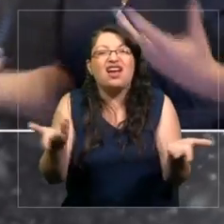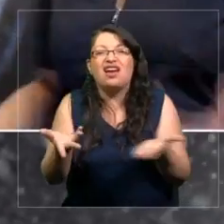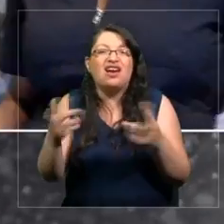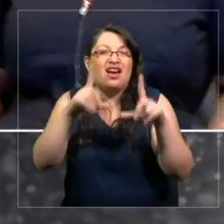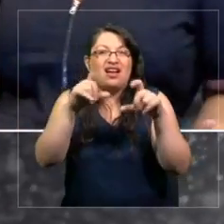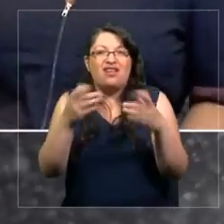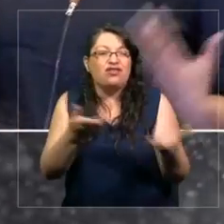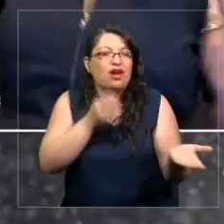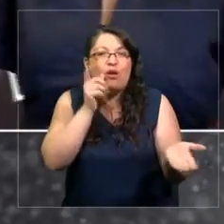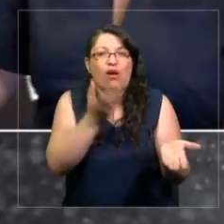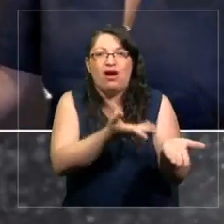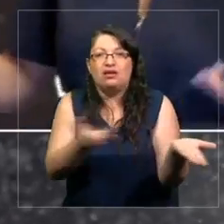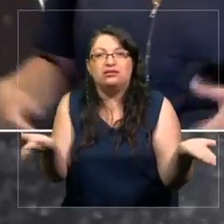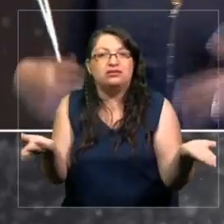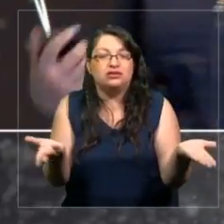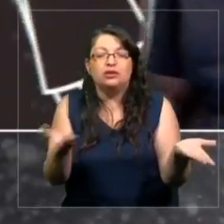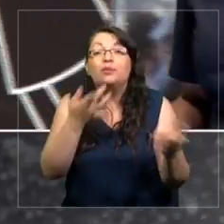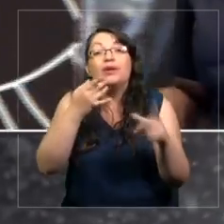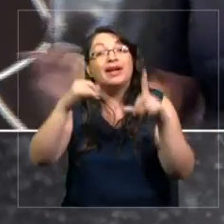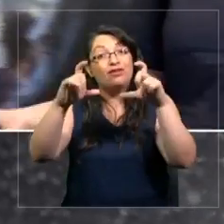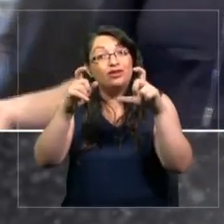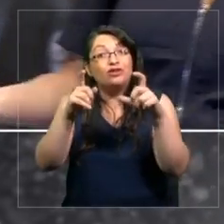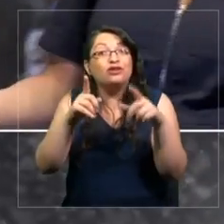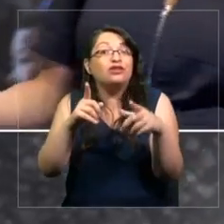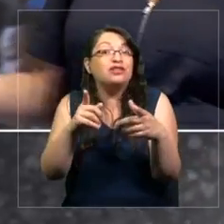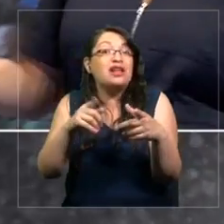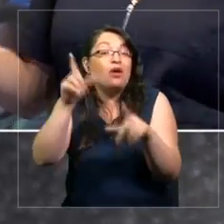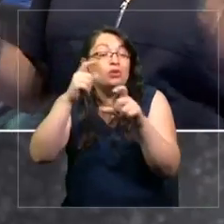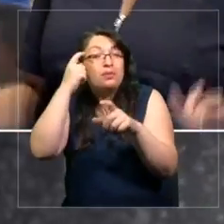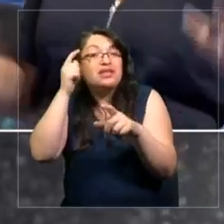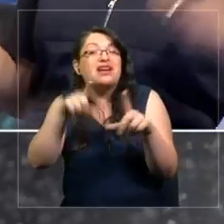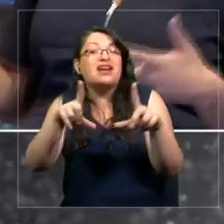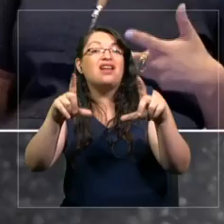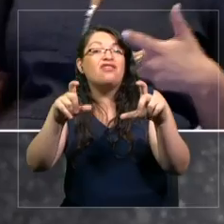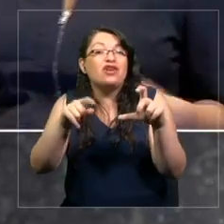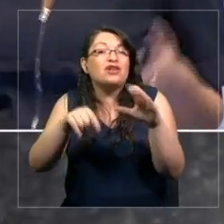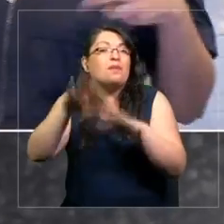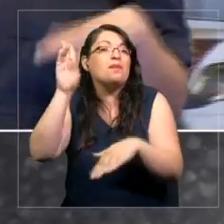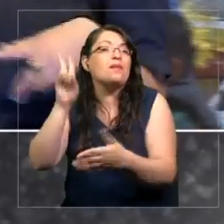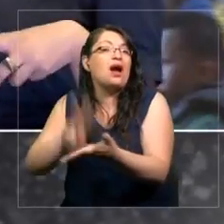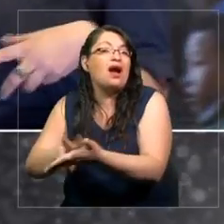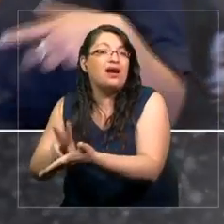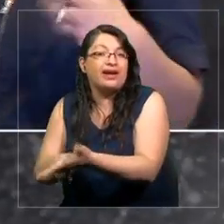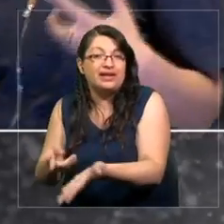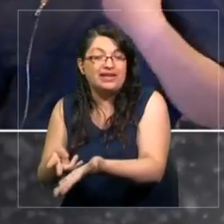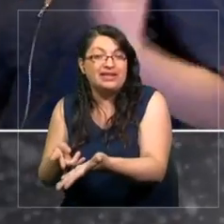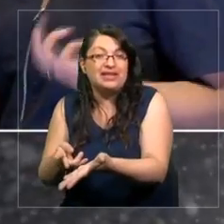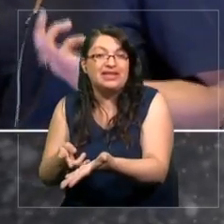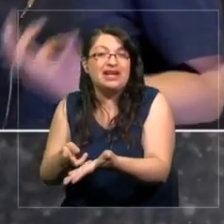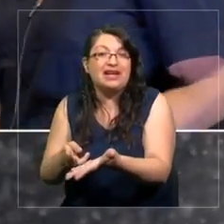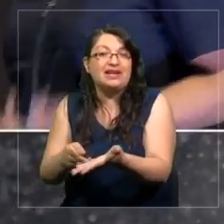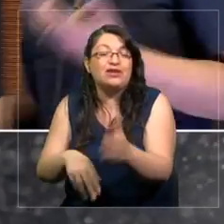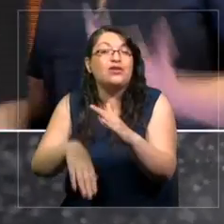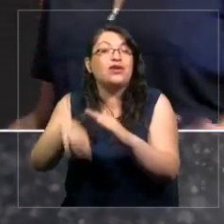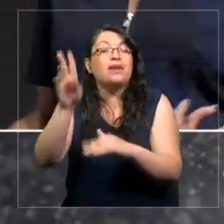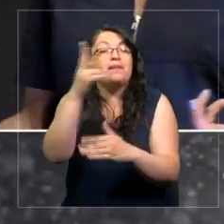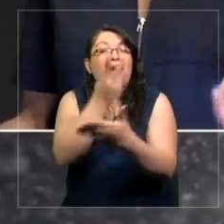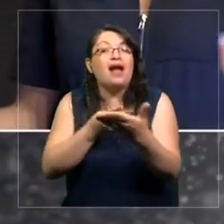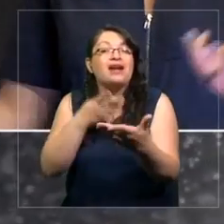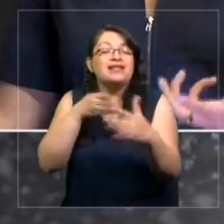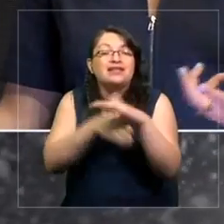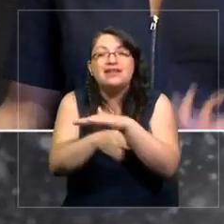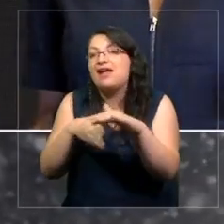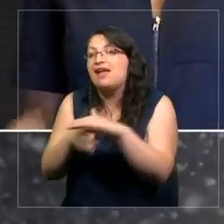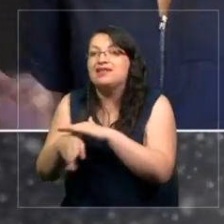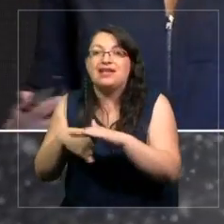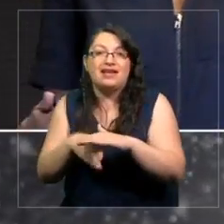la fotografía tiene la dudosa reputación de ser la más realista y, por ende, la más accesible de las artes miméticas.